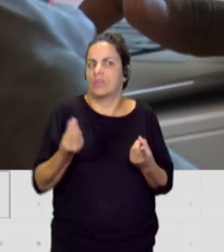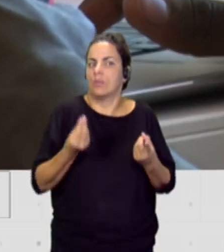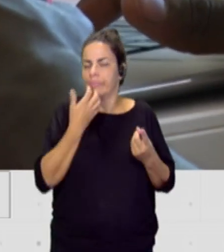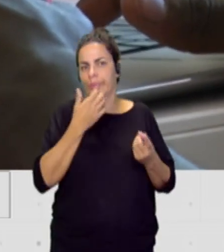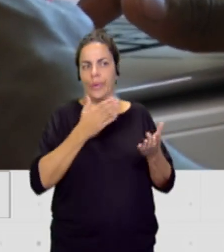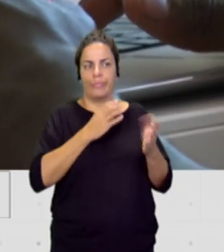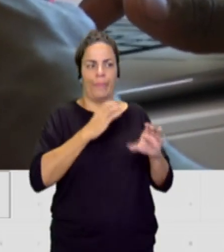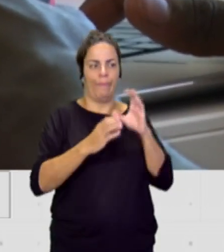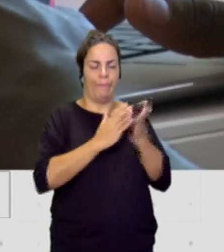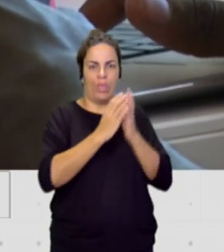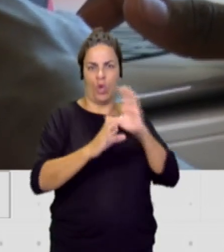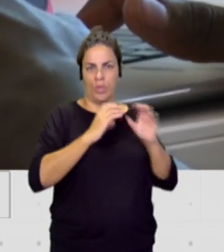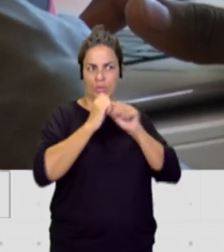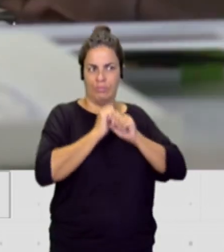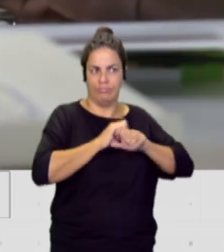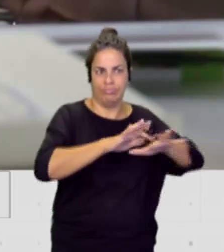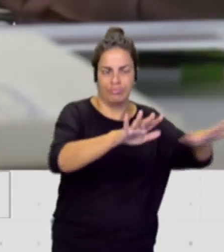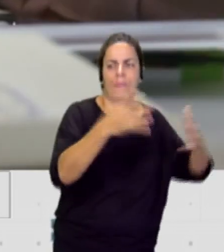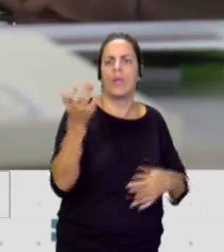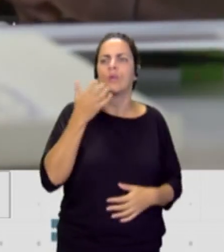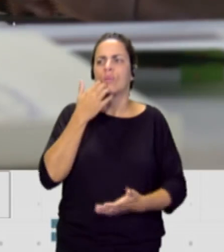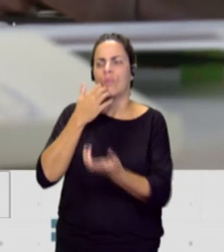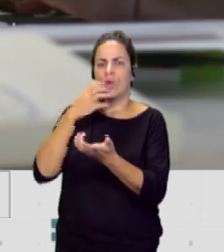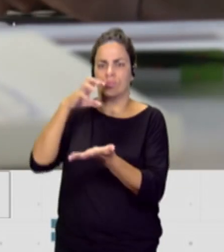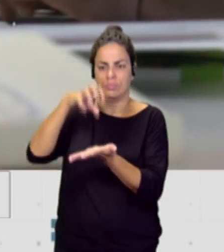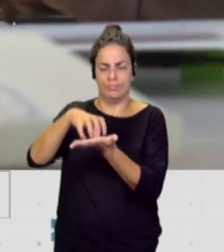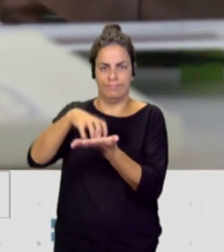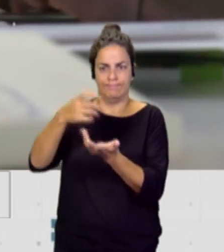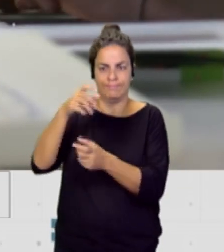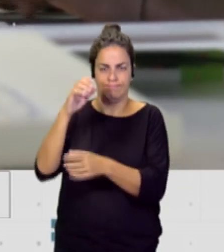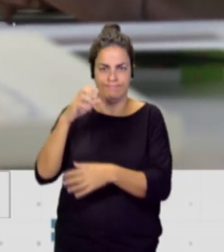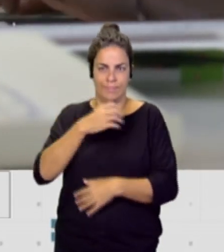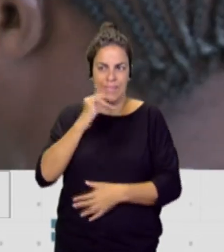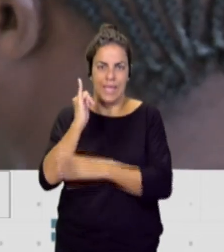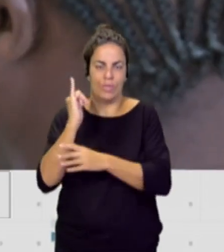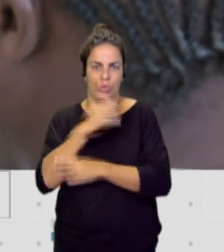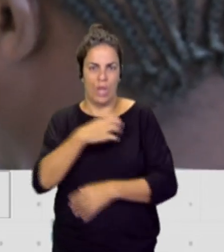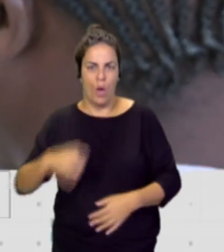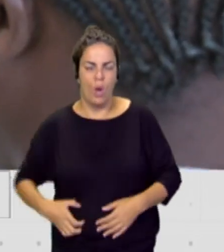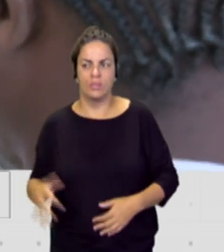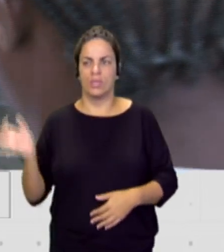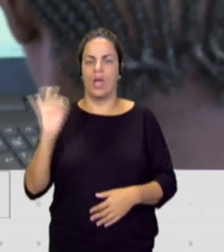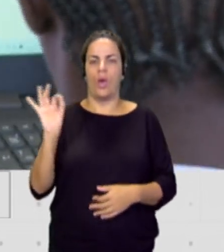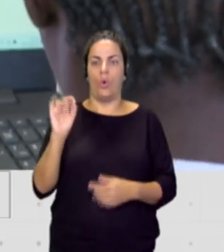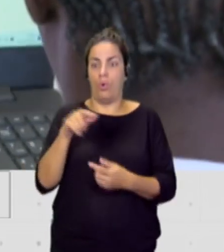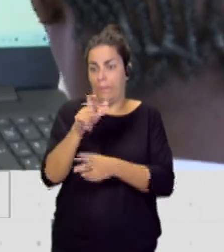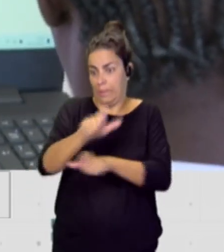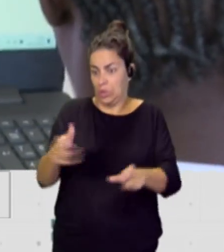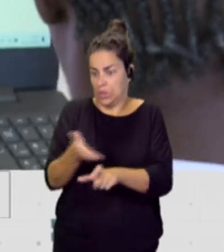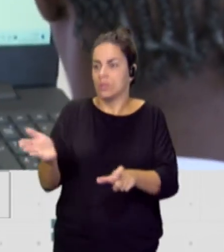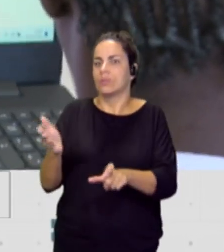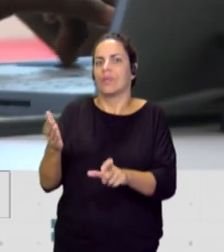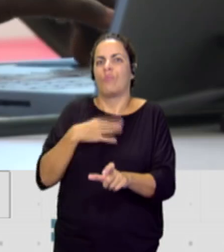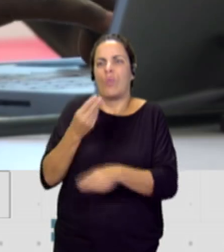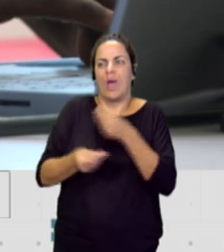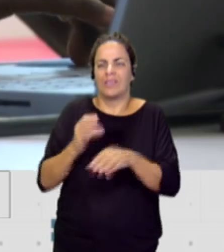puede hacer la sociedad civil de la guancha, del instituto, para que estos chicos tengan un techo ahora mismo? Para que lo que han estudiado no quede en